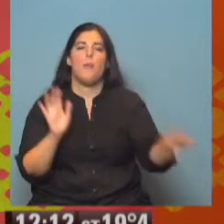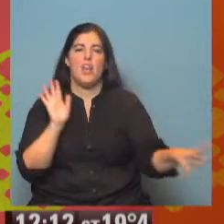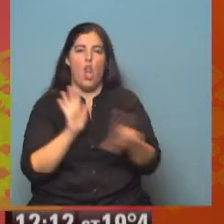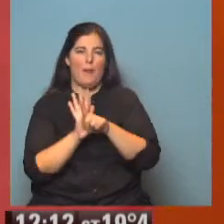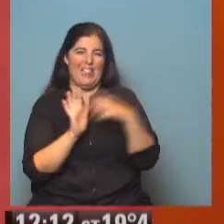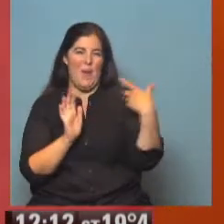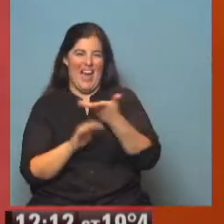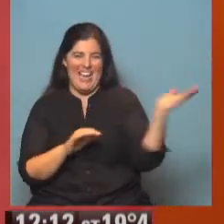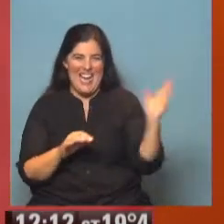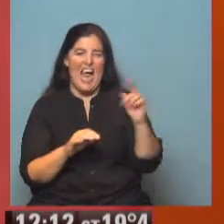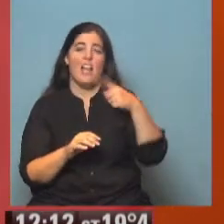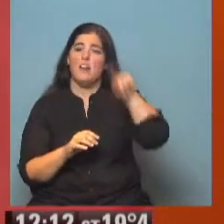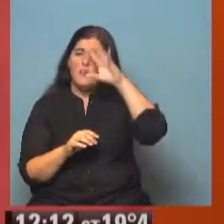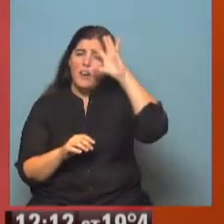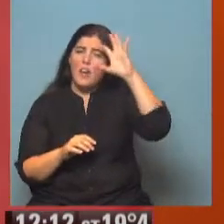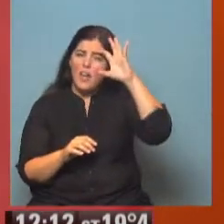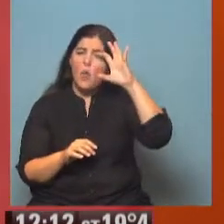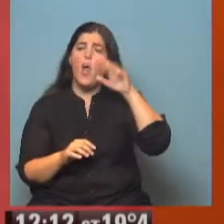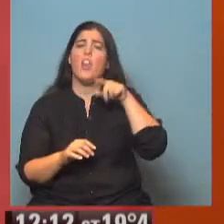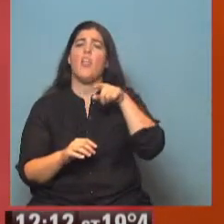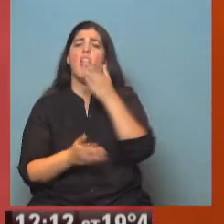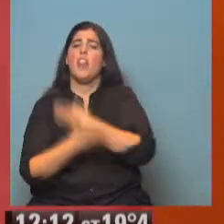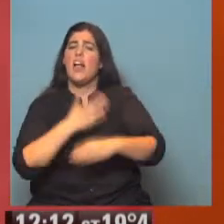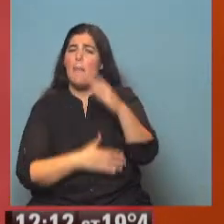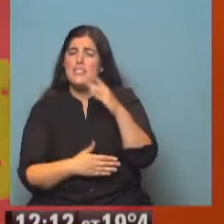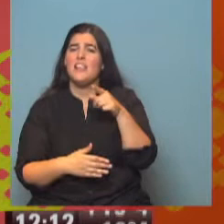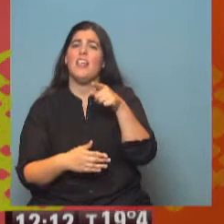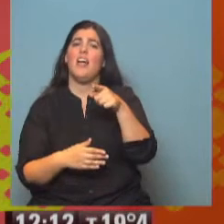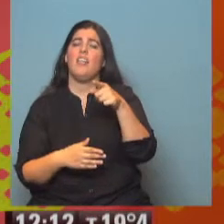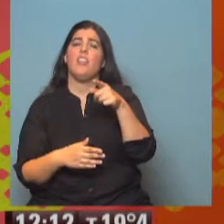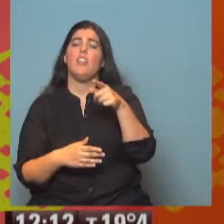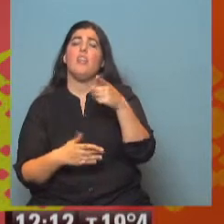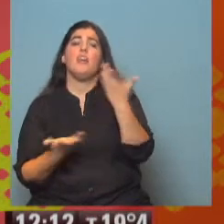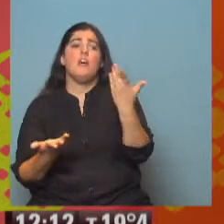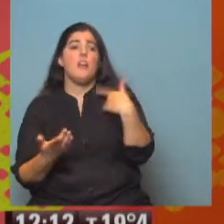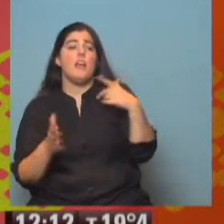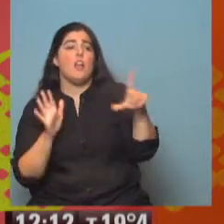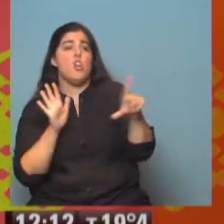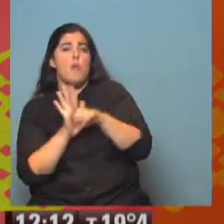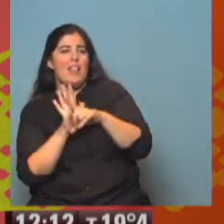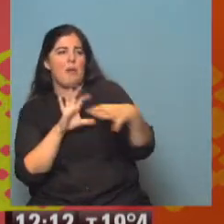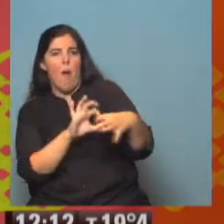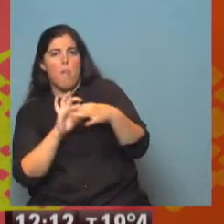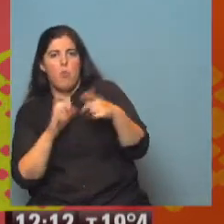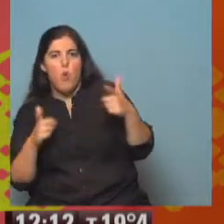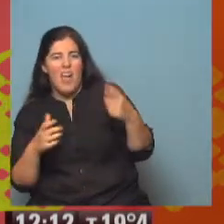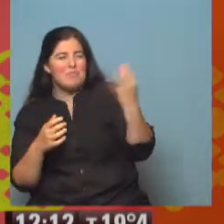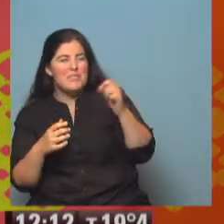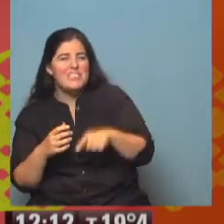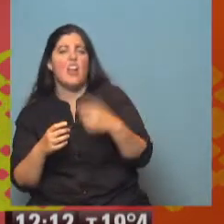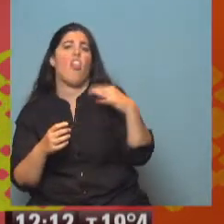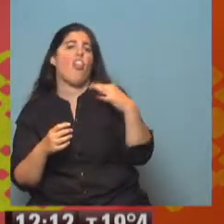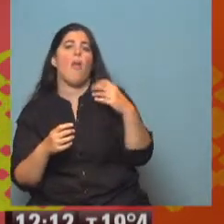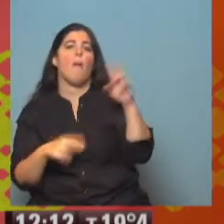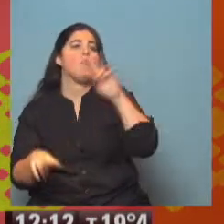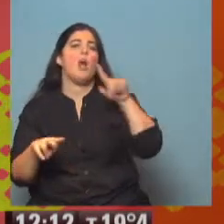general. Y recuerden que la discapacidad, cuando no tiene encuadrada una normativa específica, tenemos que echar